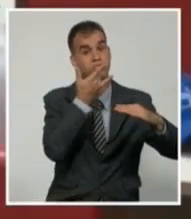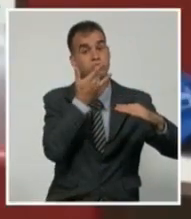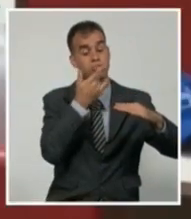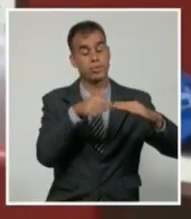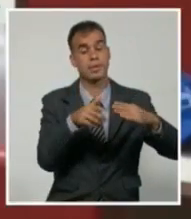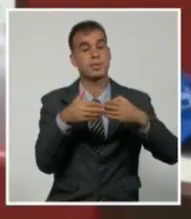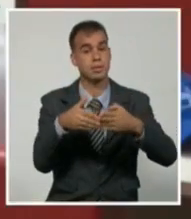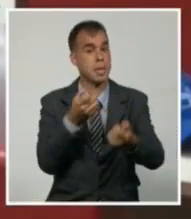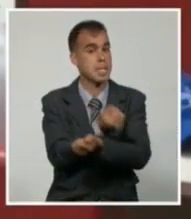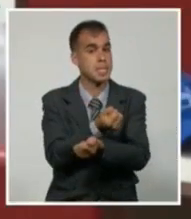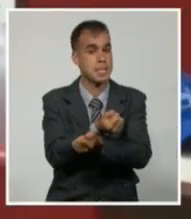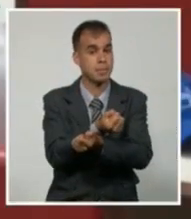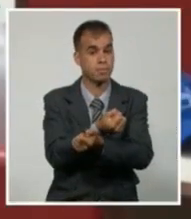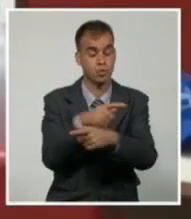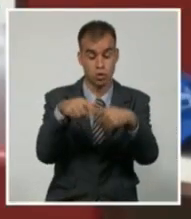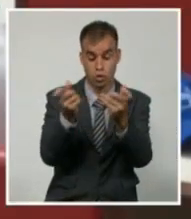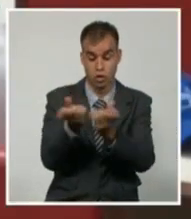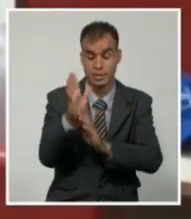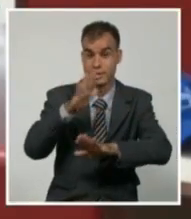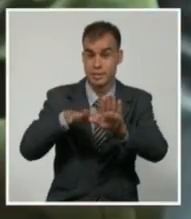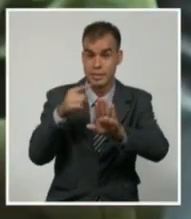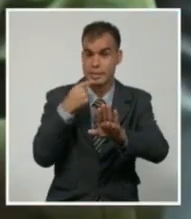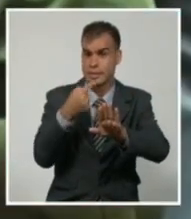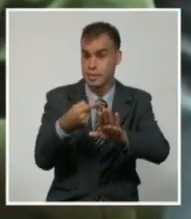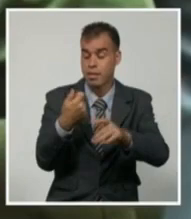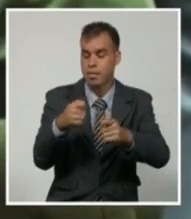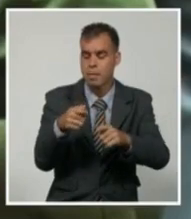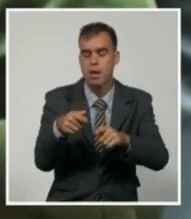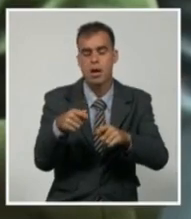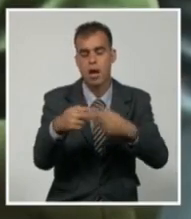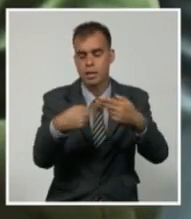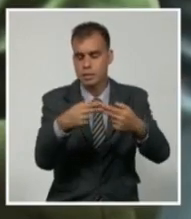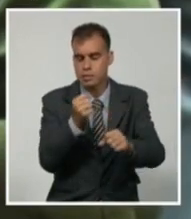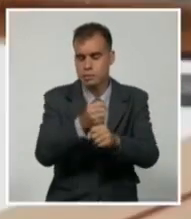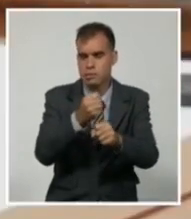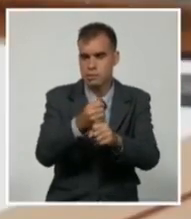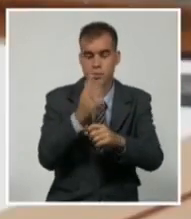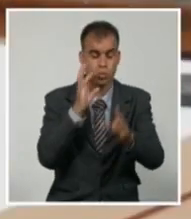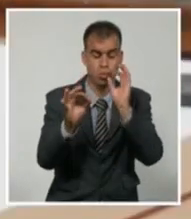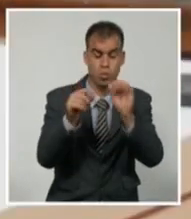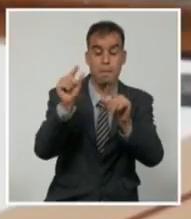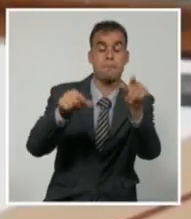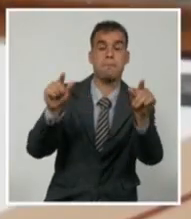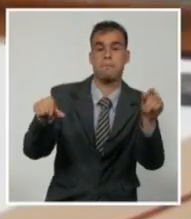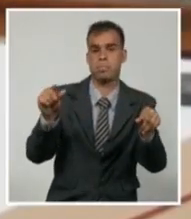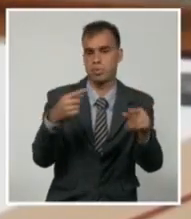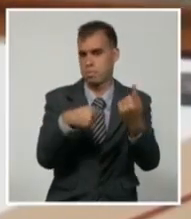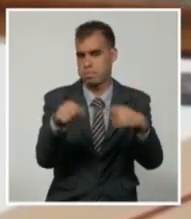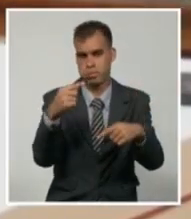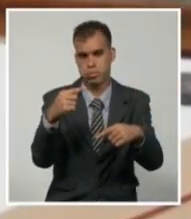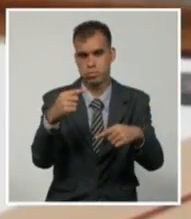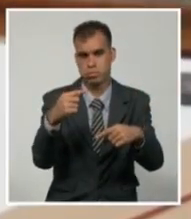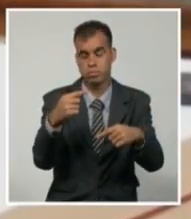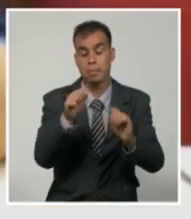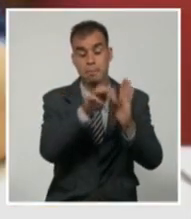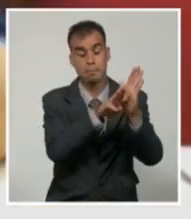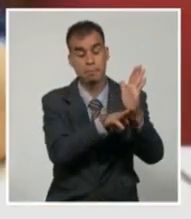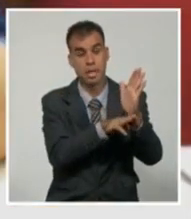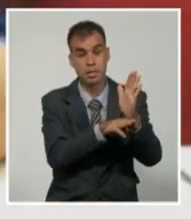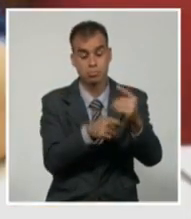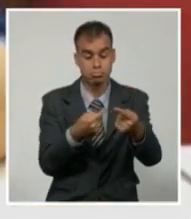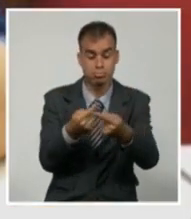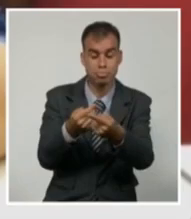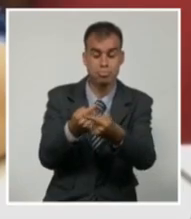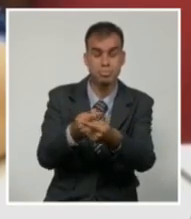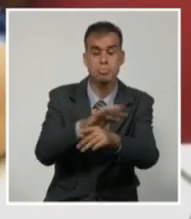consejo de defensa continúa enfatizando en la necesidad de acciones para salvaguardar la vida humana, extremando sobre todo las medidas en las zonas costeras